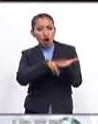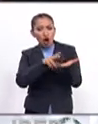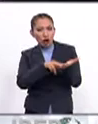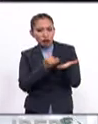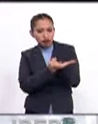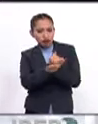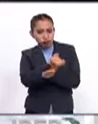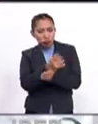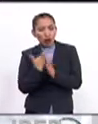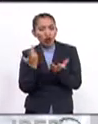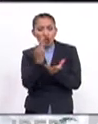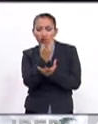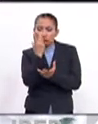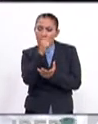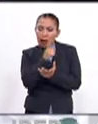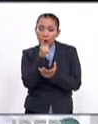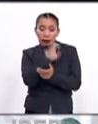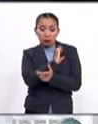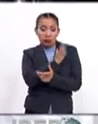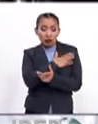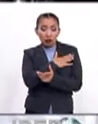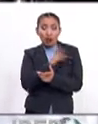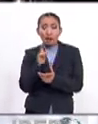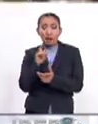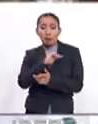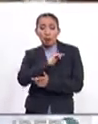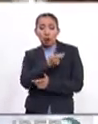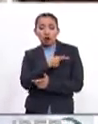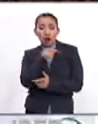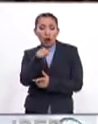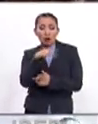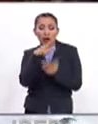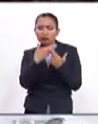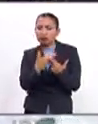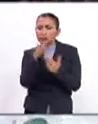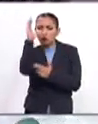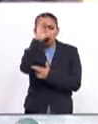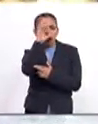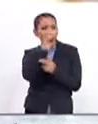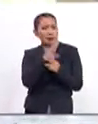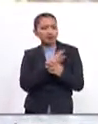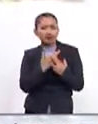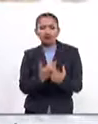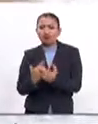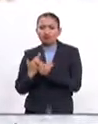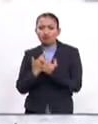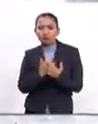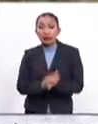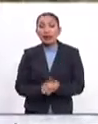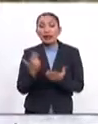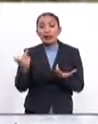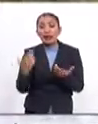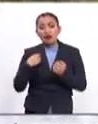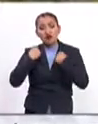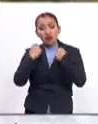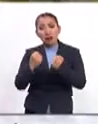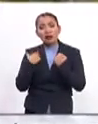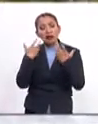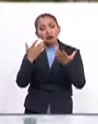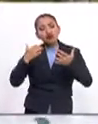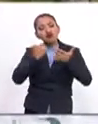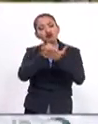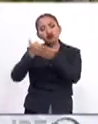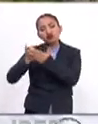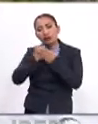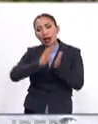democráticos, dos hermosas lenguas como el español y el portugués, una riqueza cultural inigualable, y la fuerza de una ambiciosa